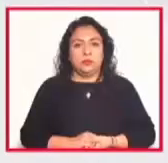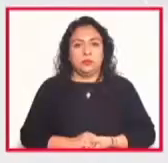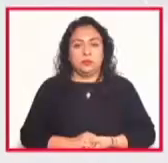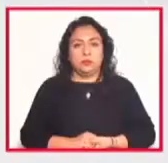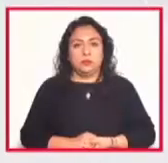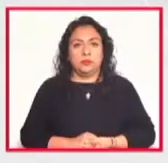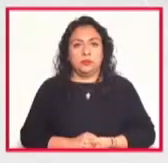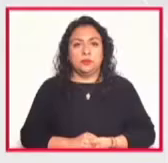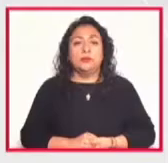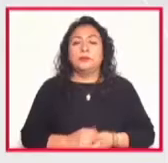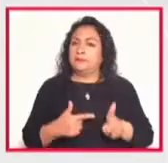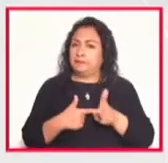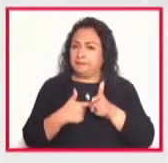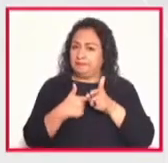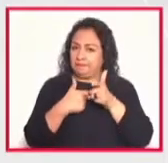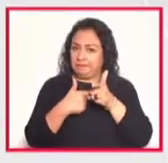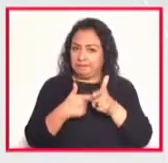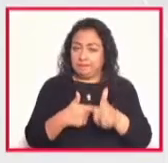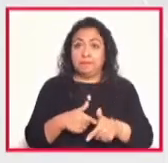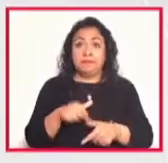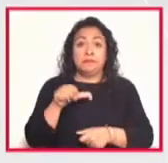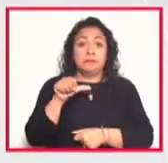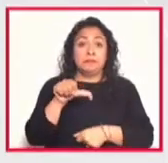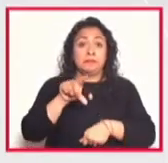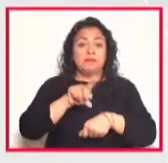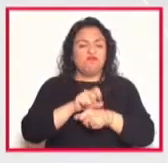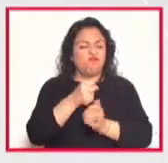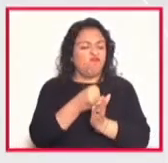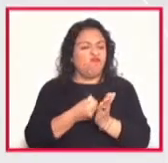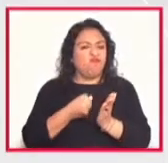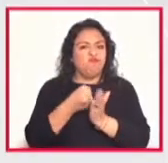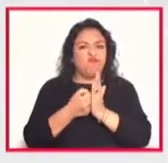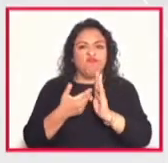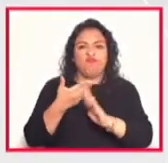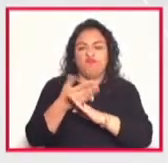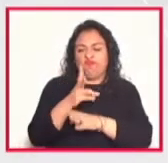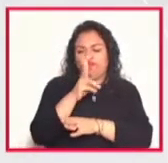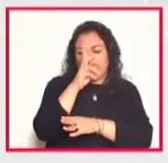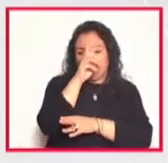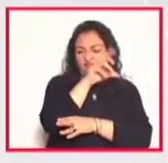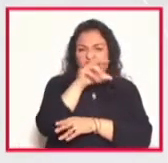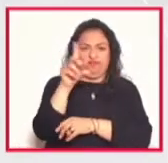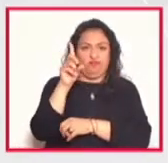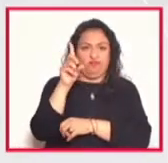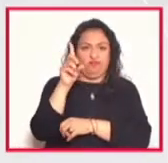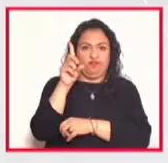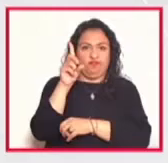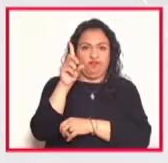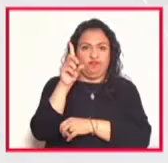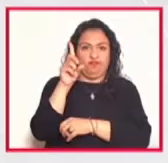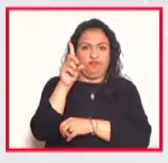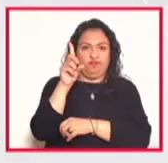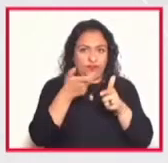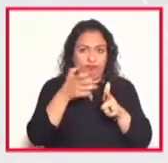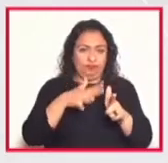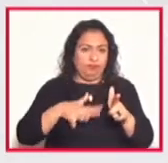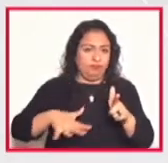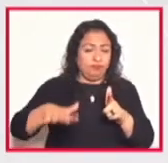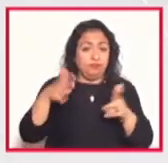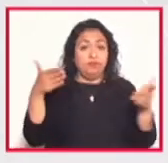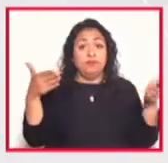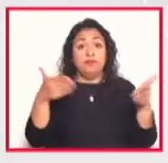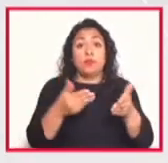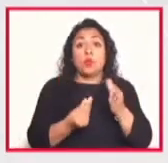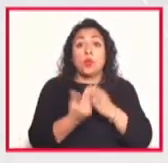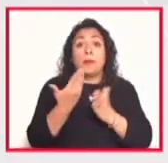Y seguimos también en los 16 días de activismo contra la violencia hacia las mujeres y en este contexto Lorena Wolfer presentó una nueva